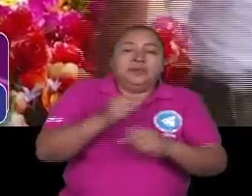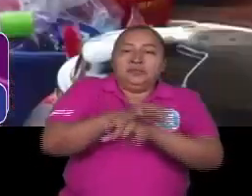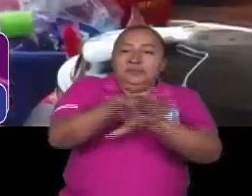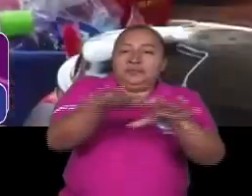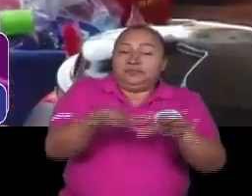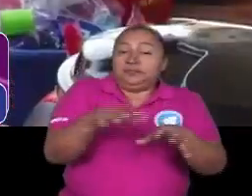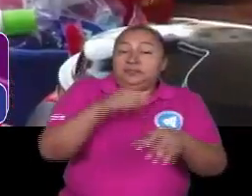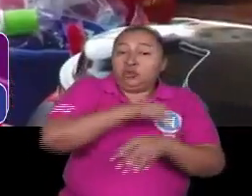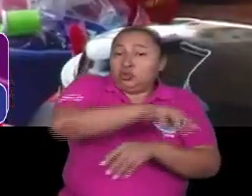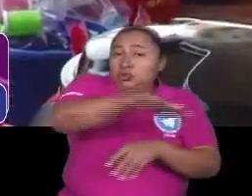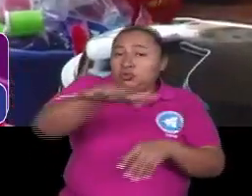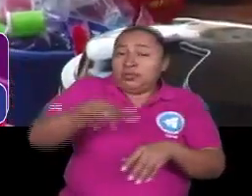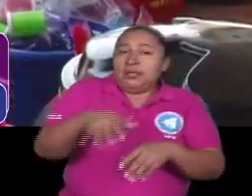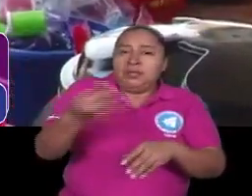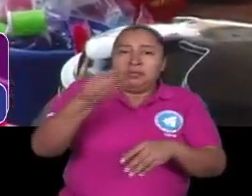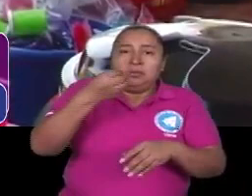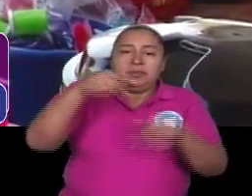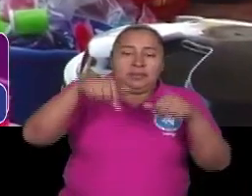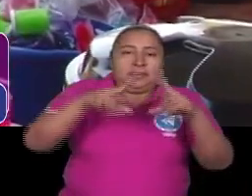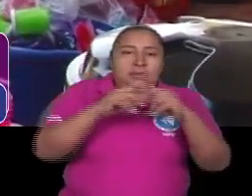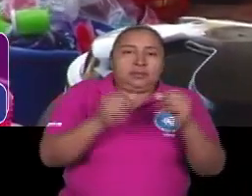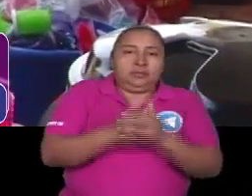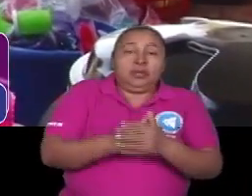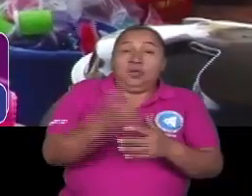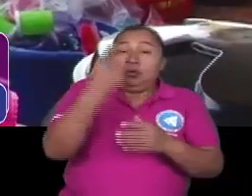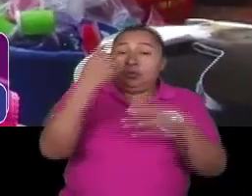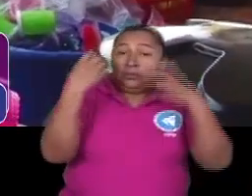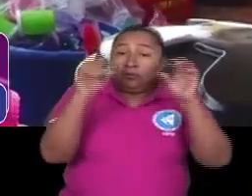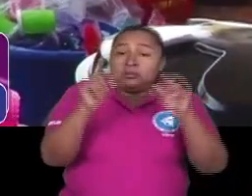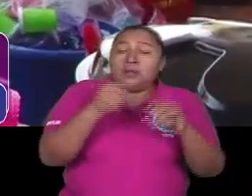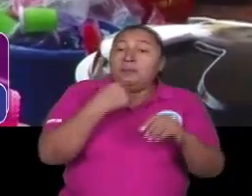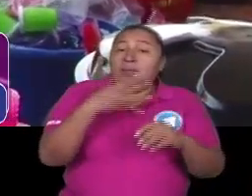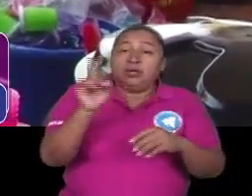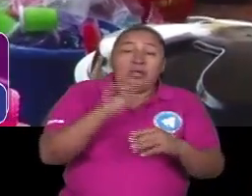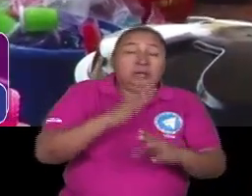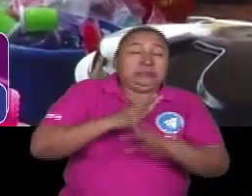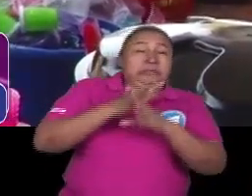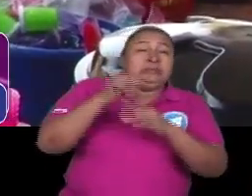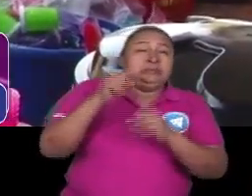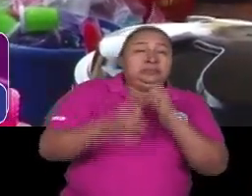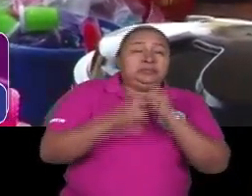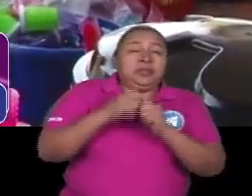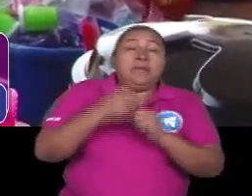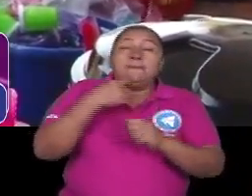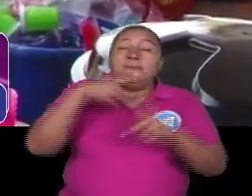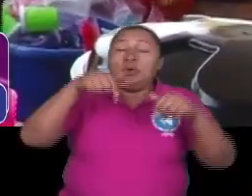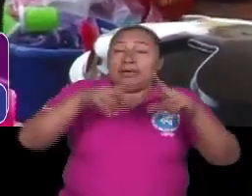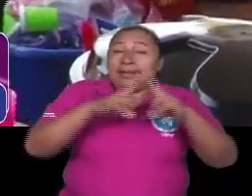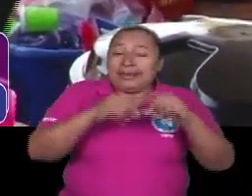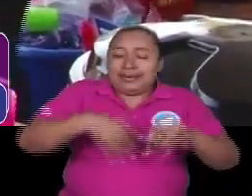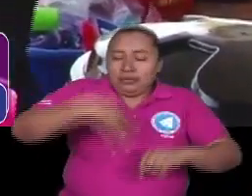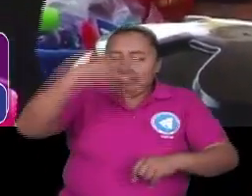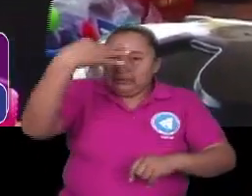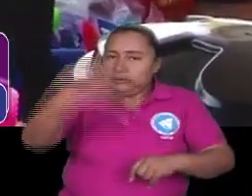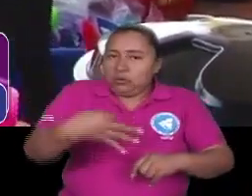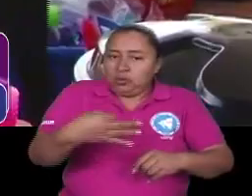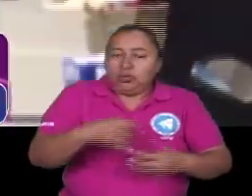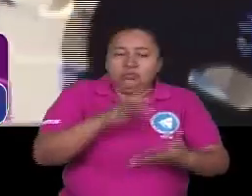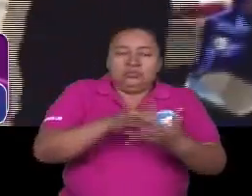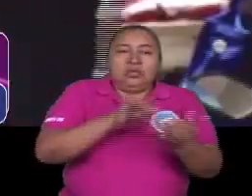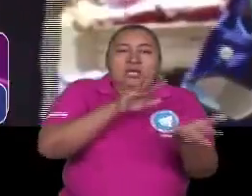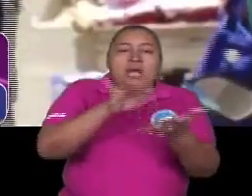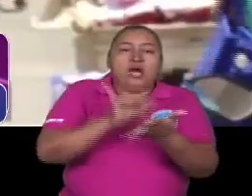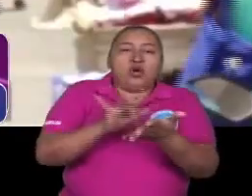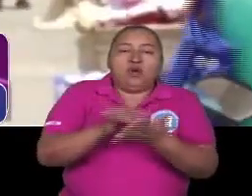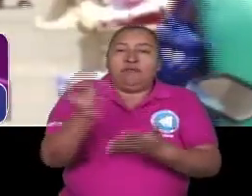alimentaria de Nicaragua pues Nicaragua una de las cosas porque no nos golpean más fuerte es porque Nicaragua garantiza su producción